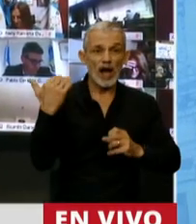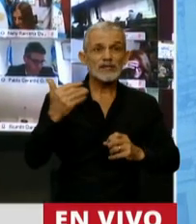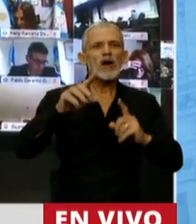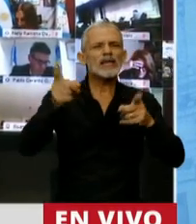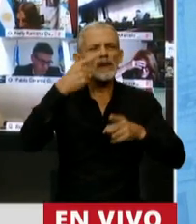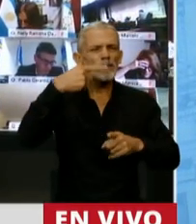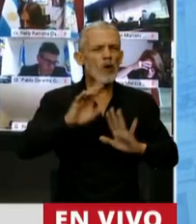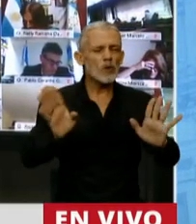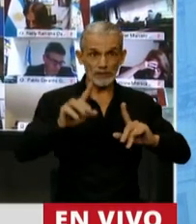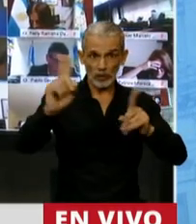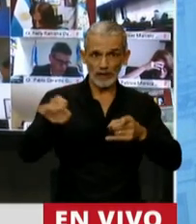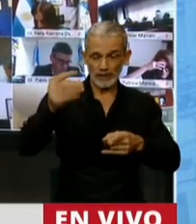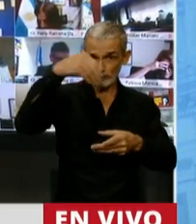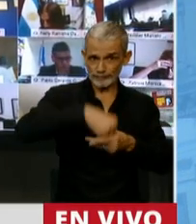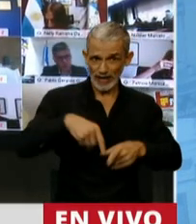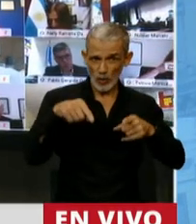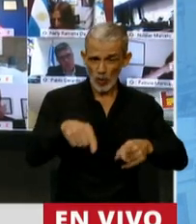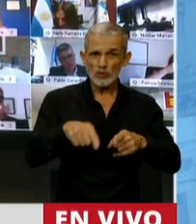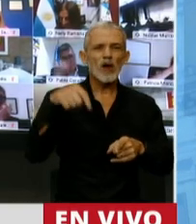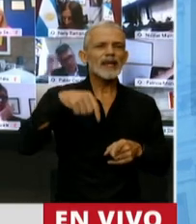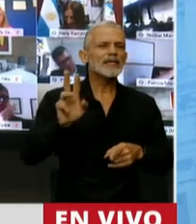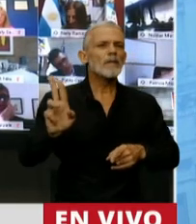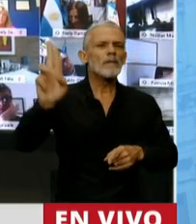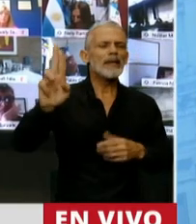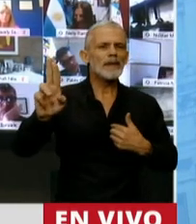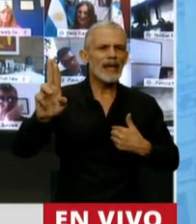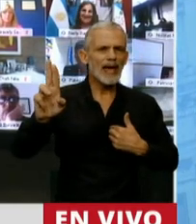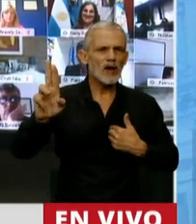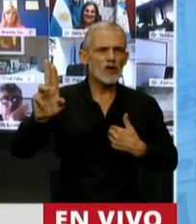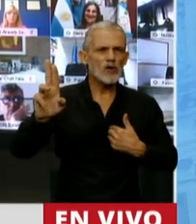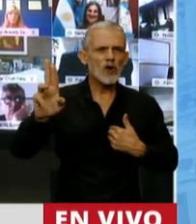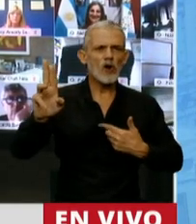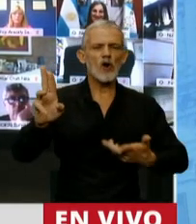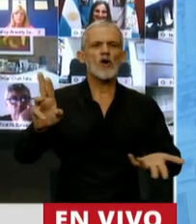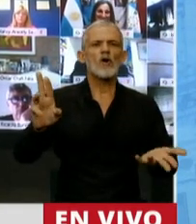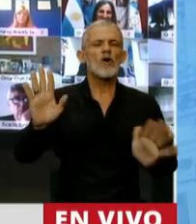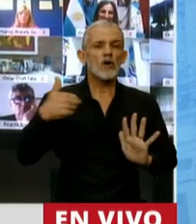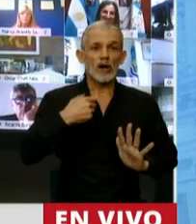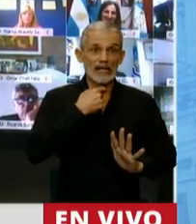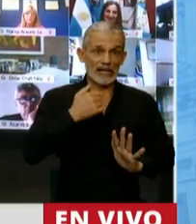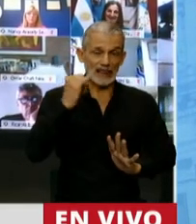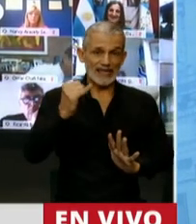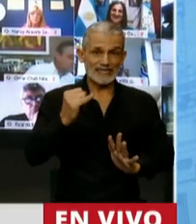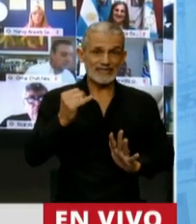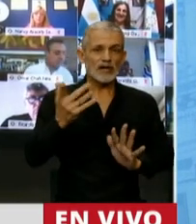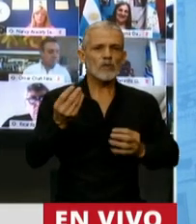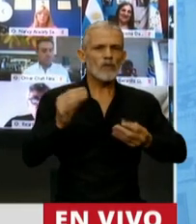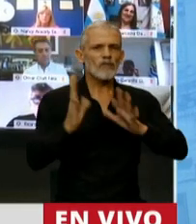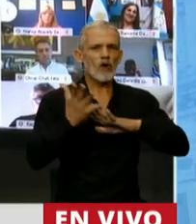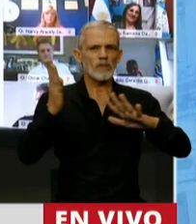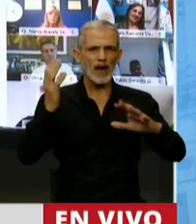incluyéndolo también en el marco de esta cuestión de privilegio, quiero expresar que la cuestión eficiente